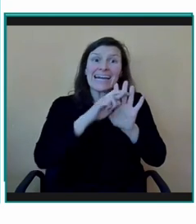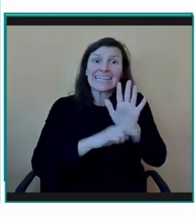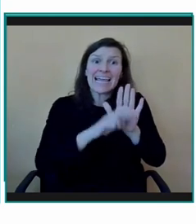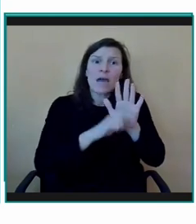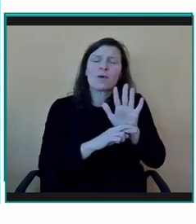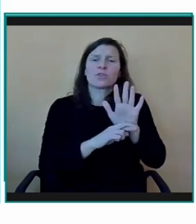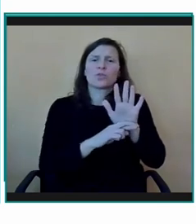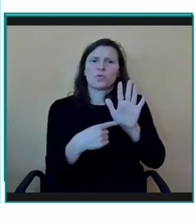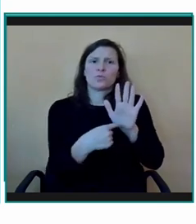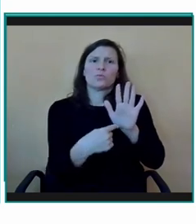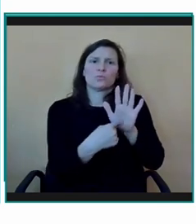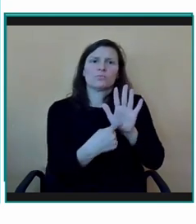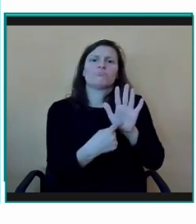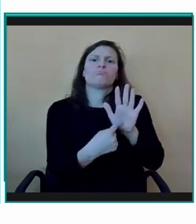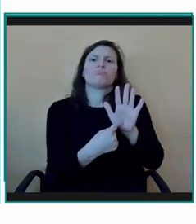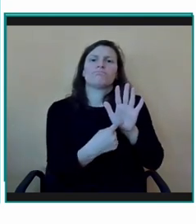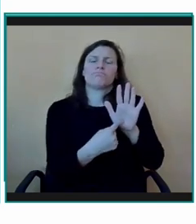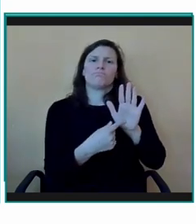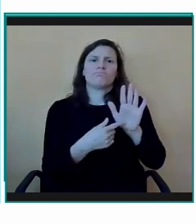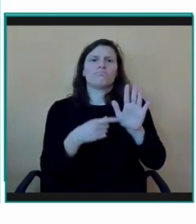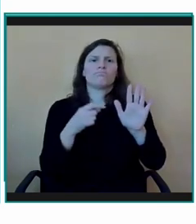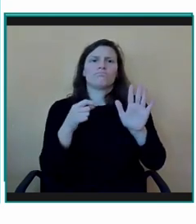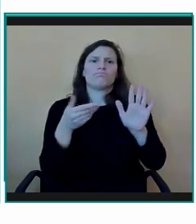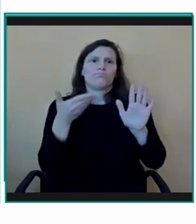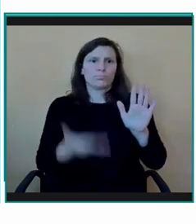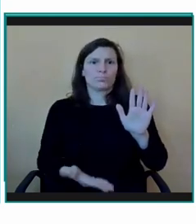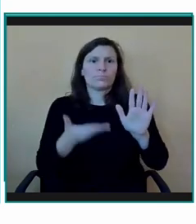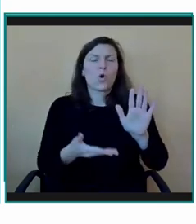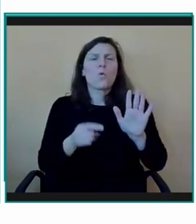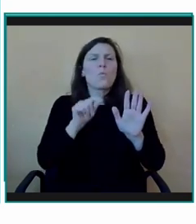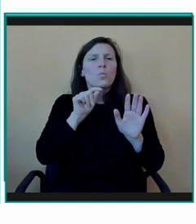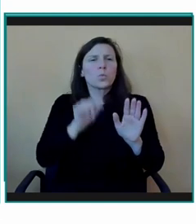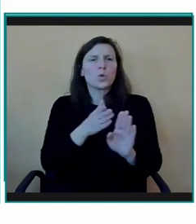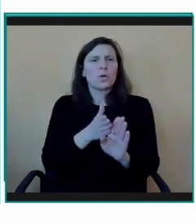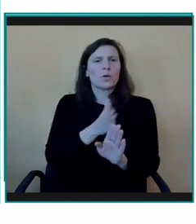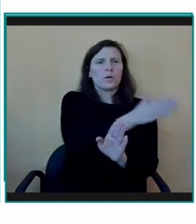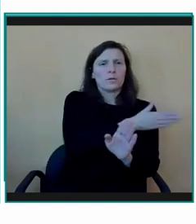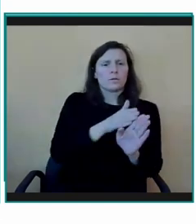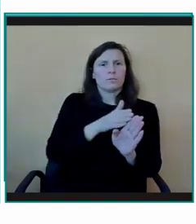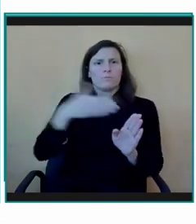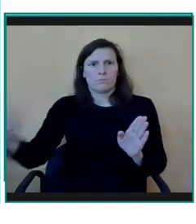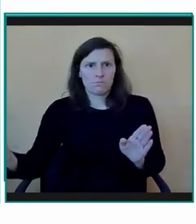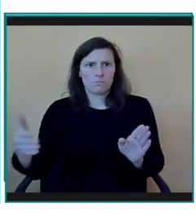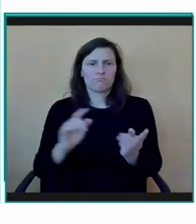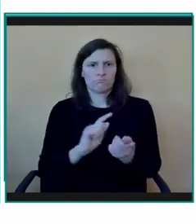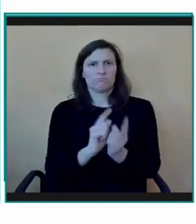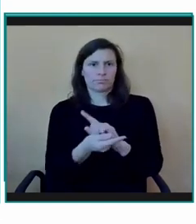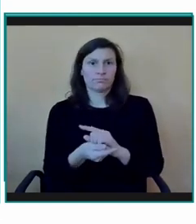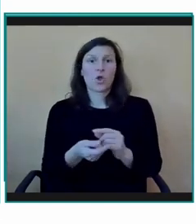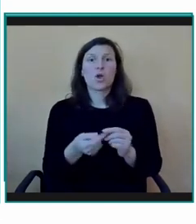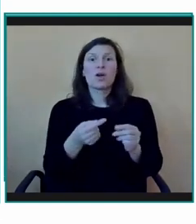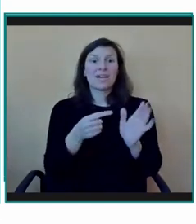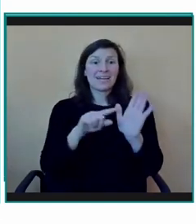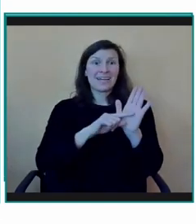marca también un punto de inflexión en el abordaje de las políticas hacia las personas sordas.